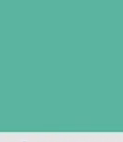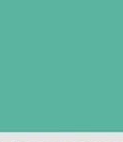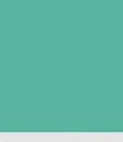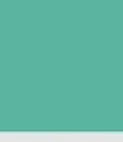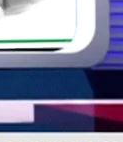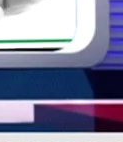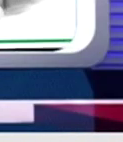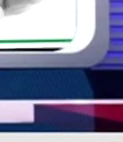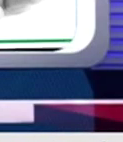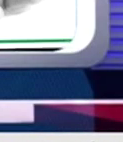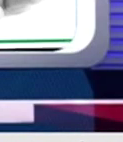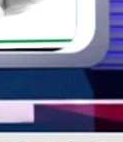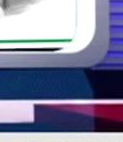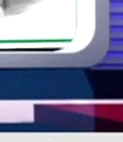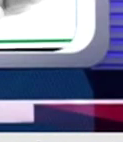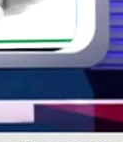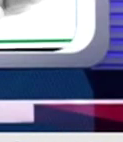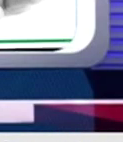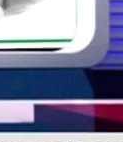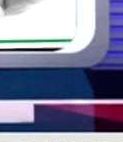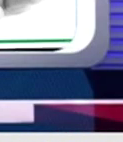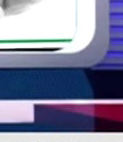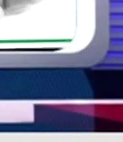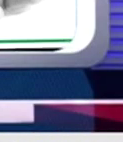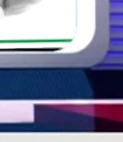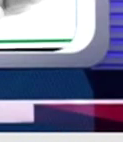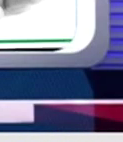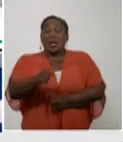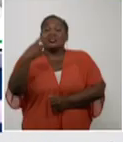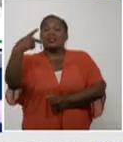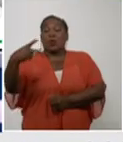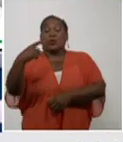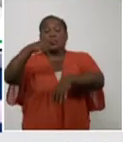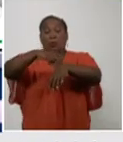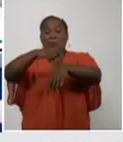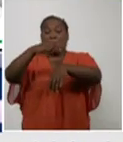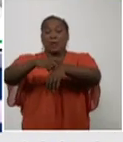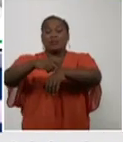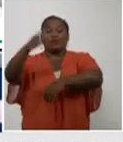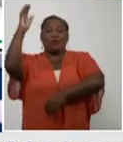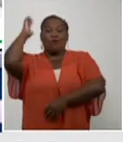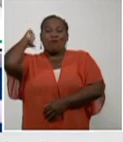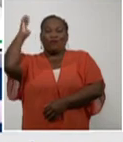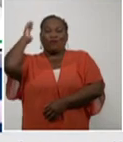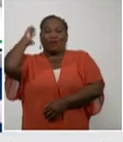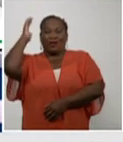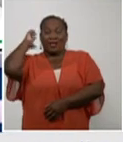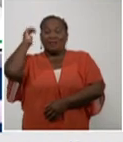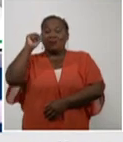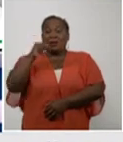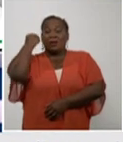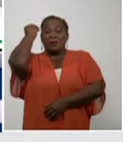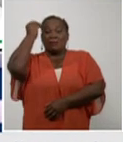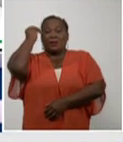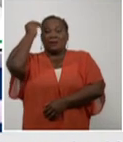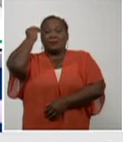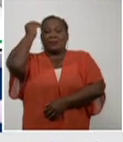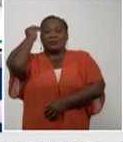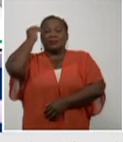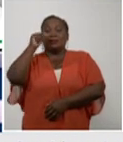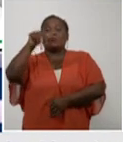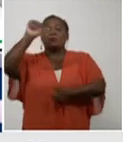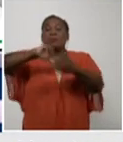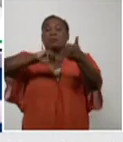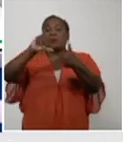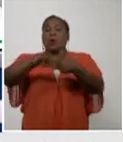-19 Entramos en el segundo momento de conferencia de prensa para el análisis del comportamiento de la